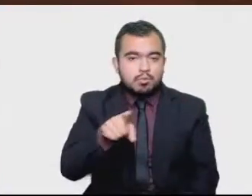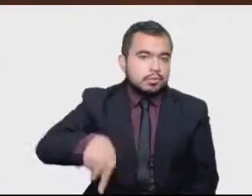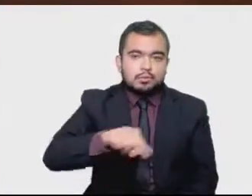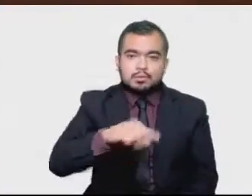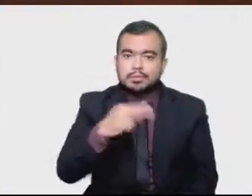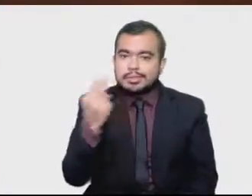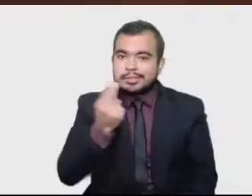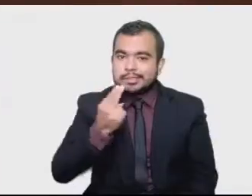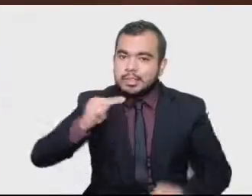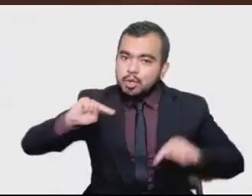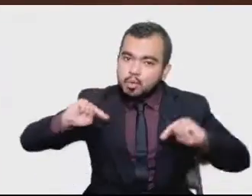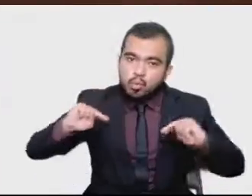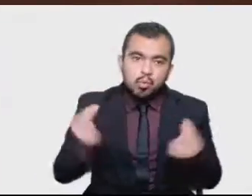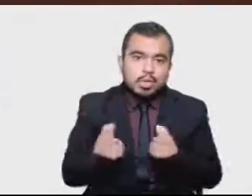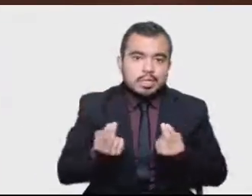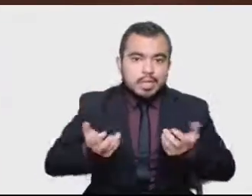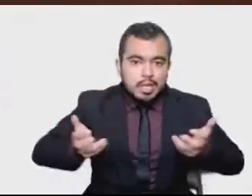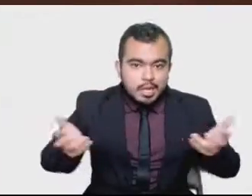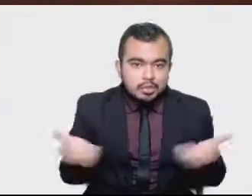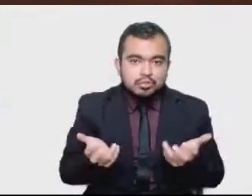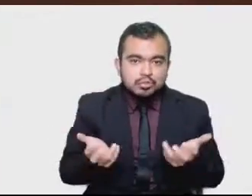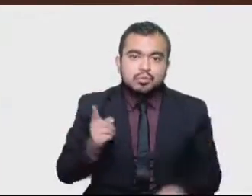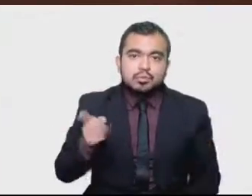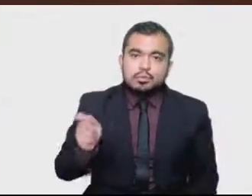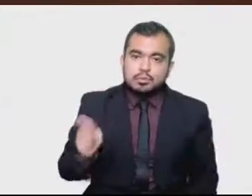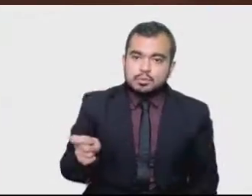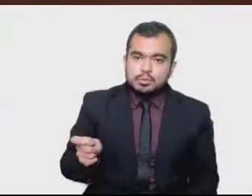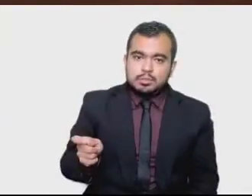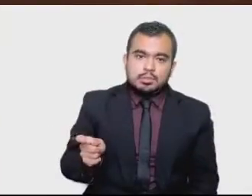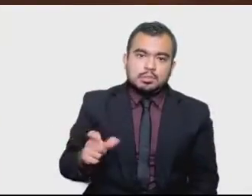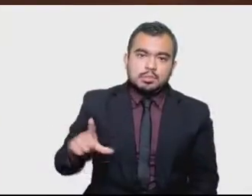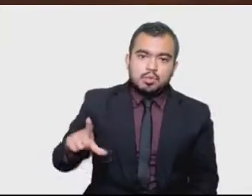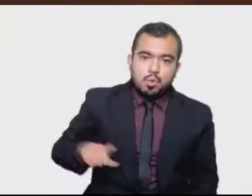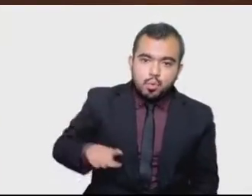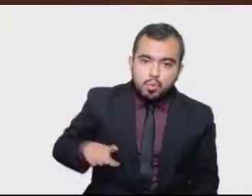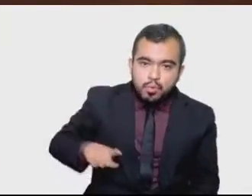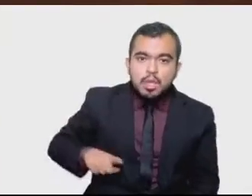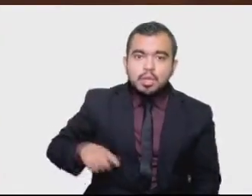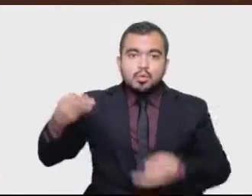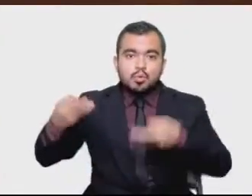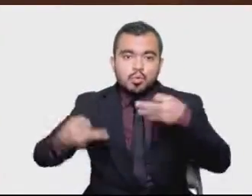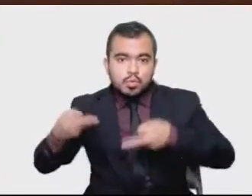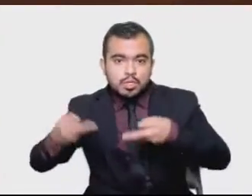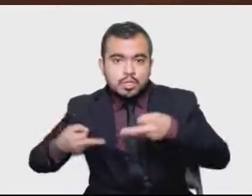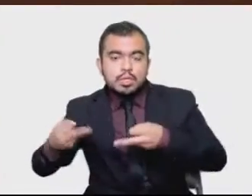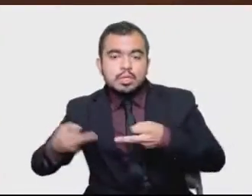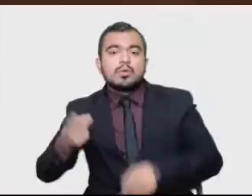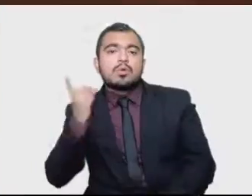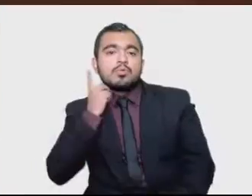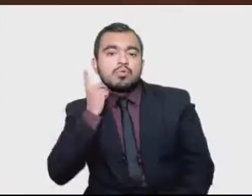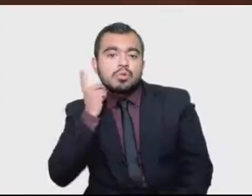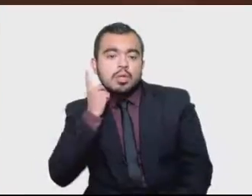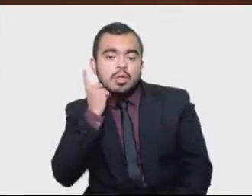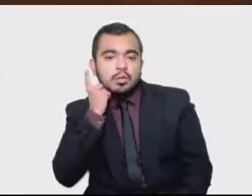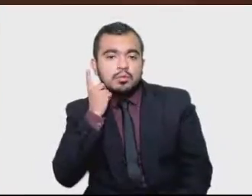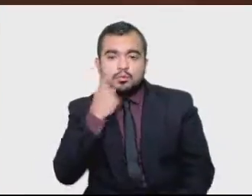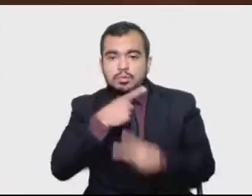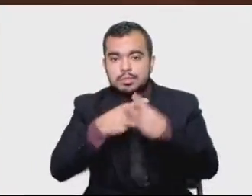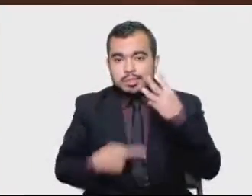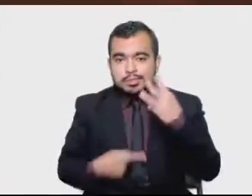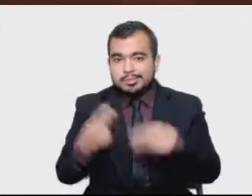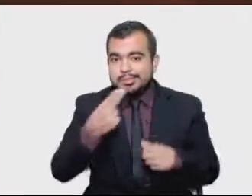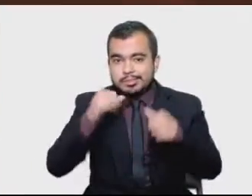niveles, por supuesto del legislativo, del Ejecutivo estatal también. Ahí tenemos inclusive